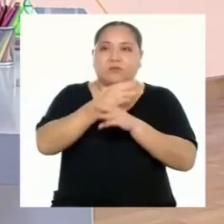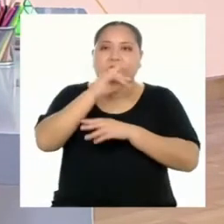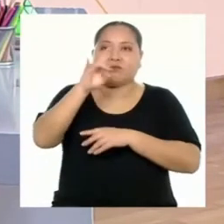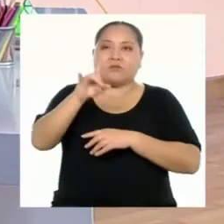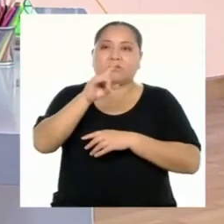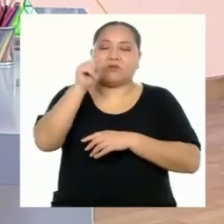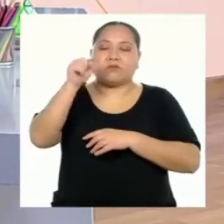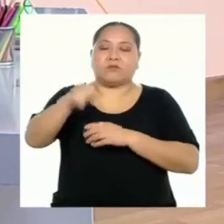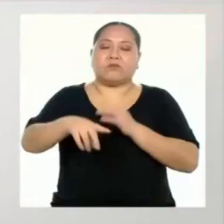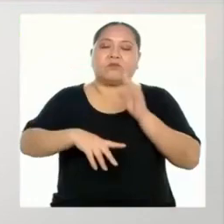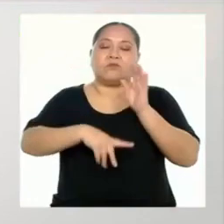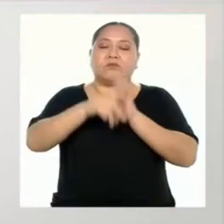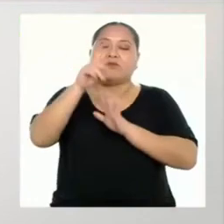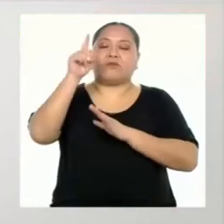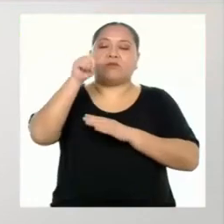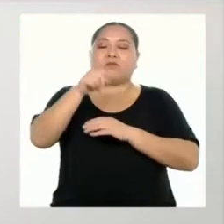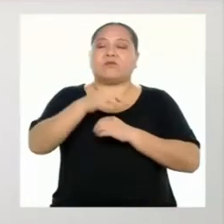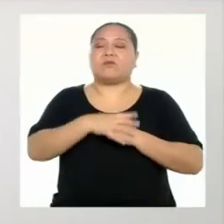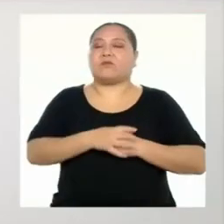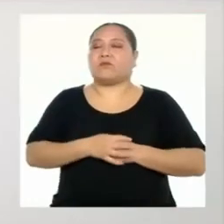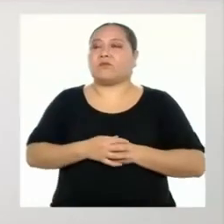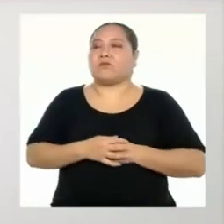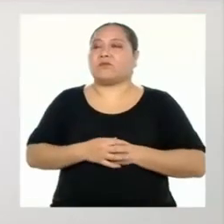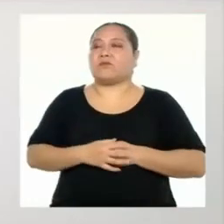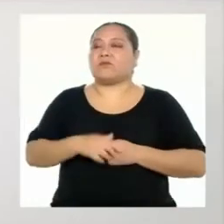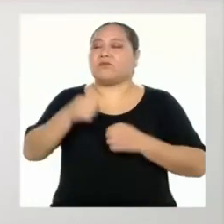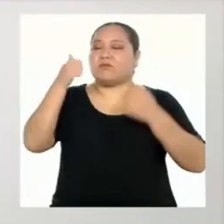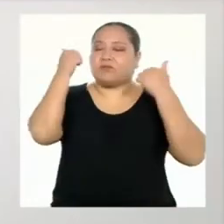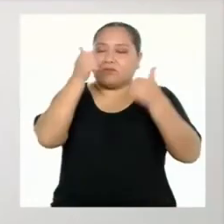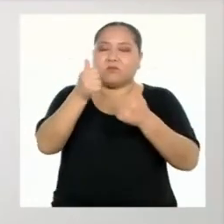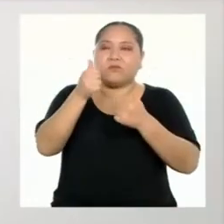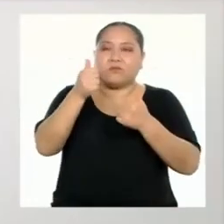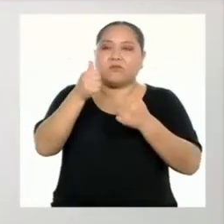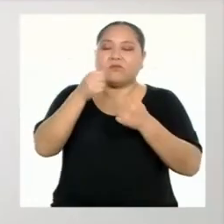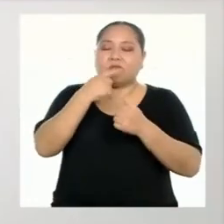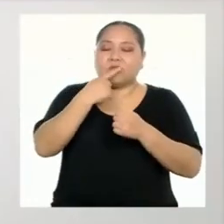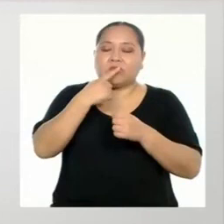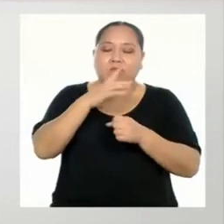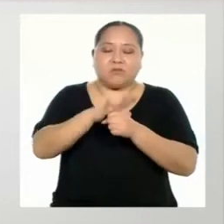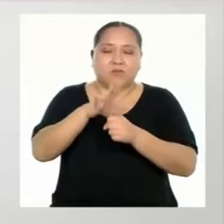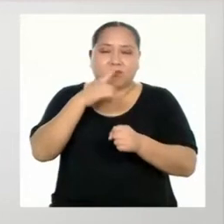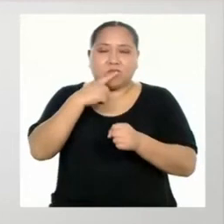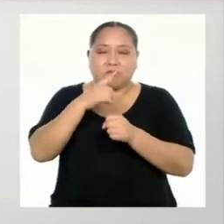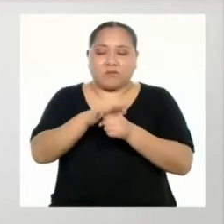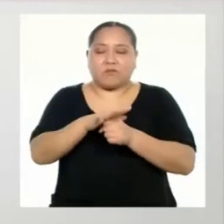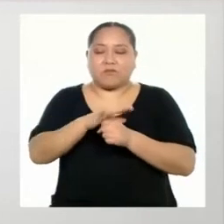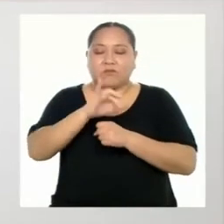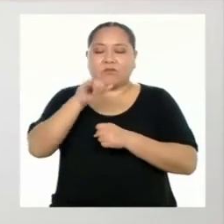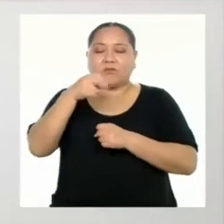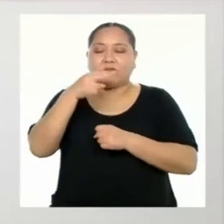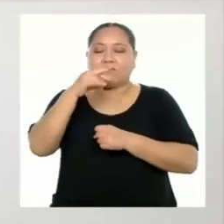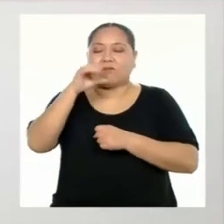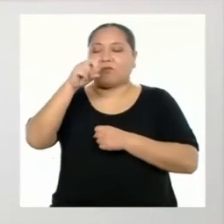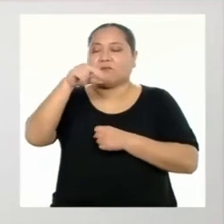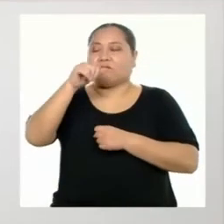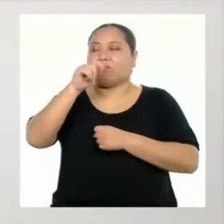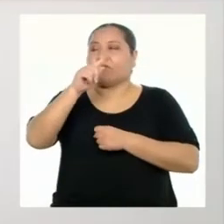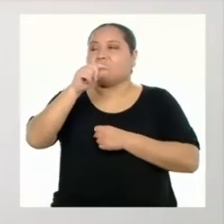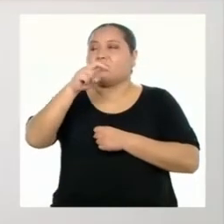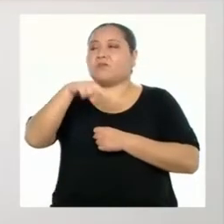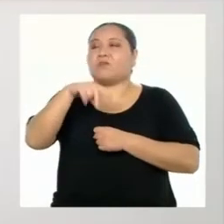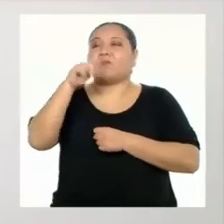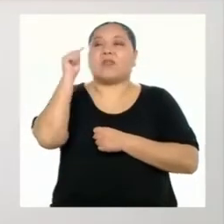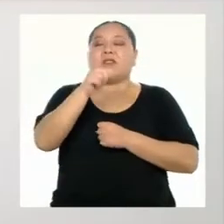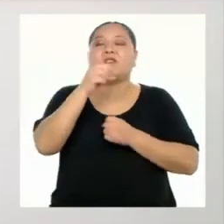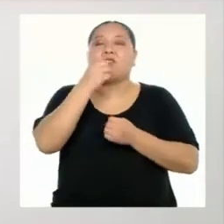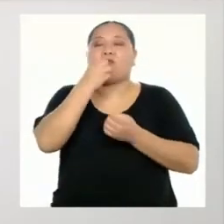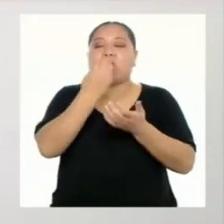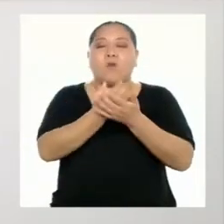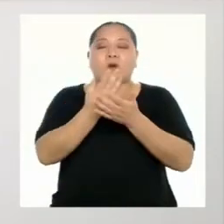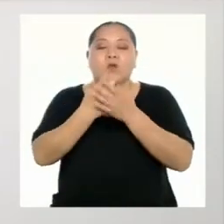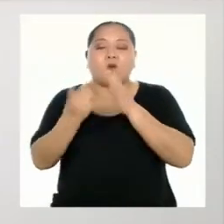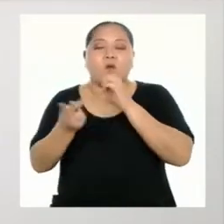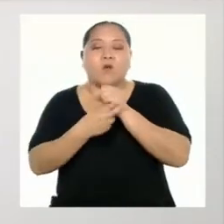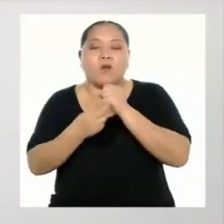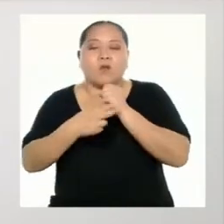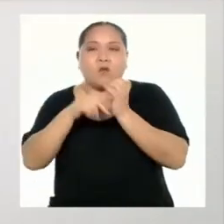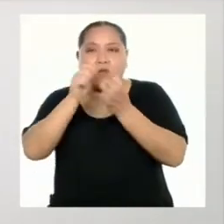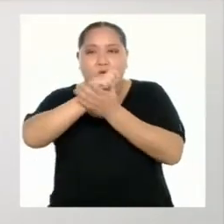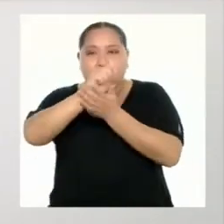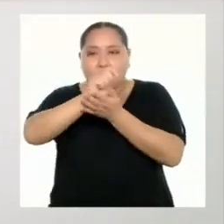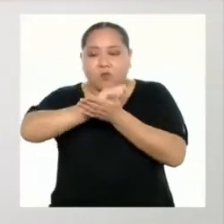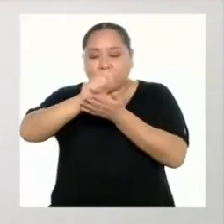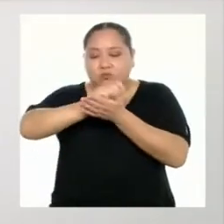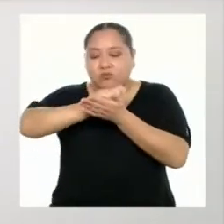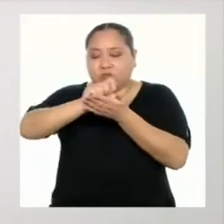en el desarrollo de la situación. ¡Qué buenos compromisos, Jonathan! Esto es bueno registrarlo en una